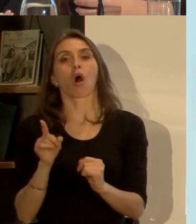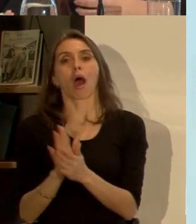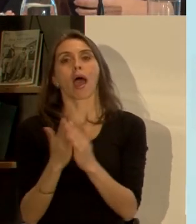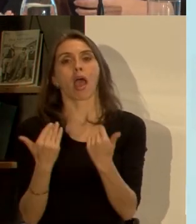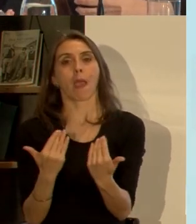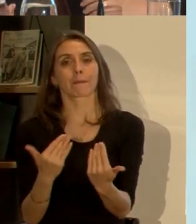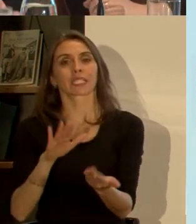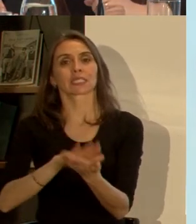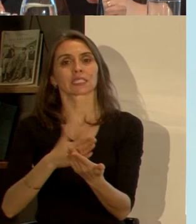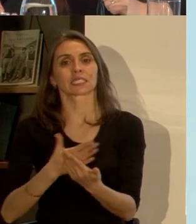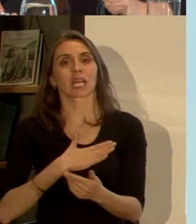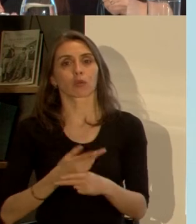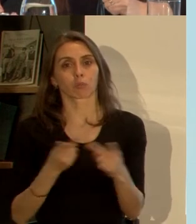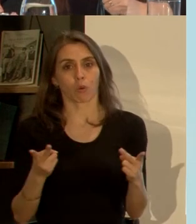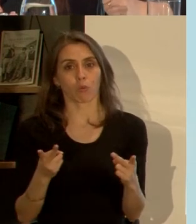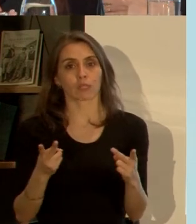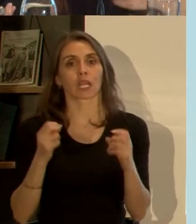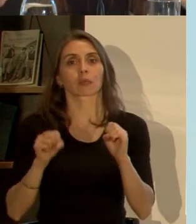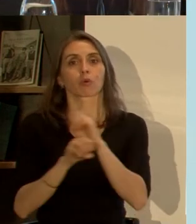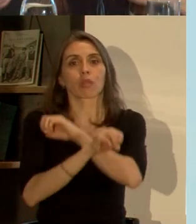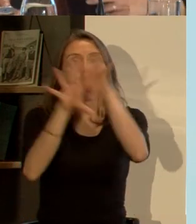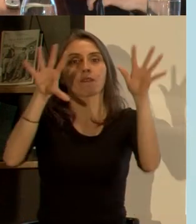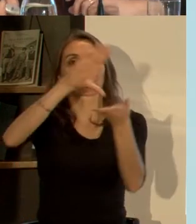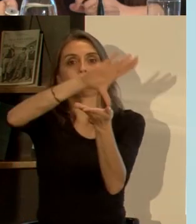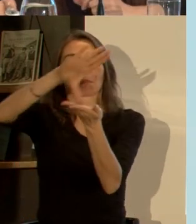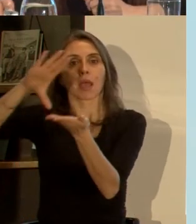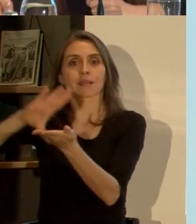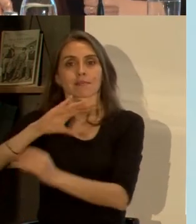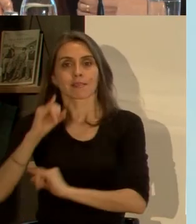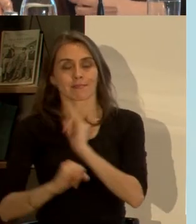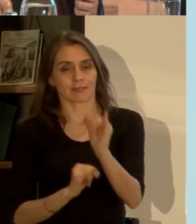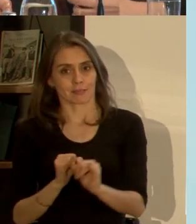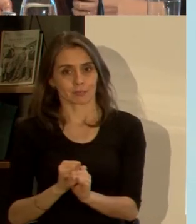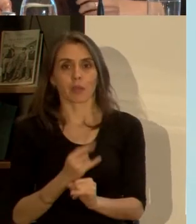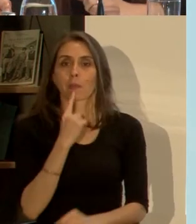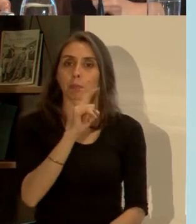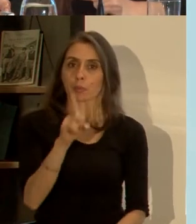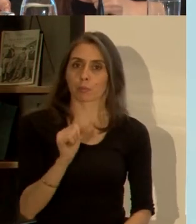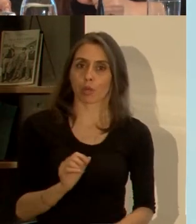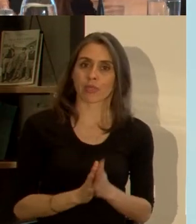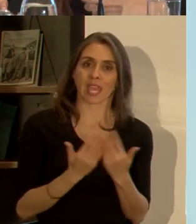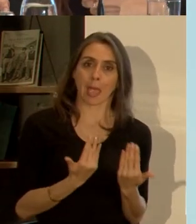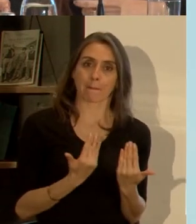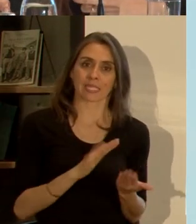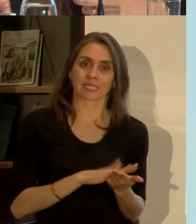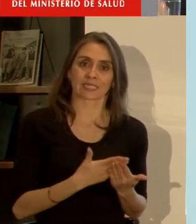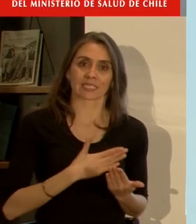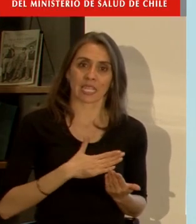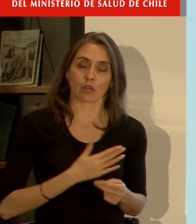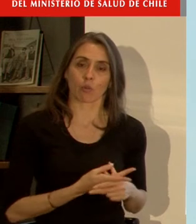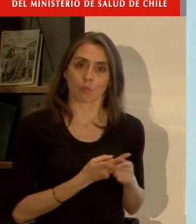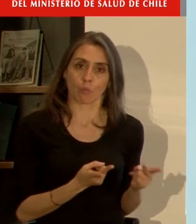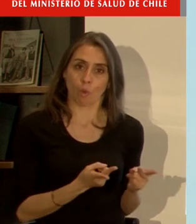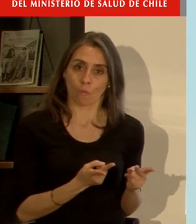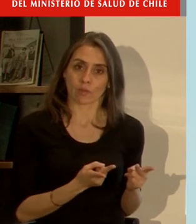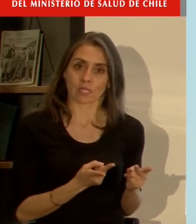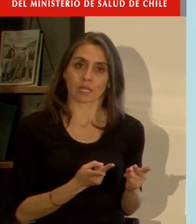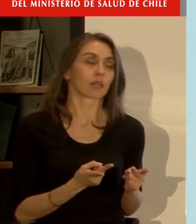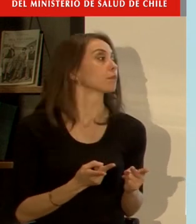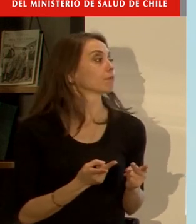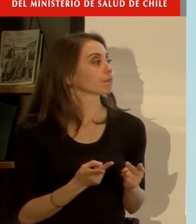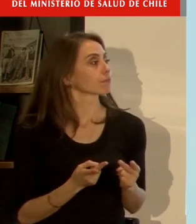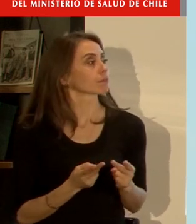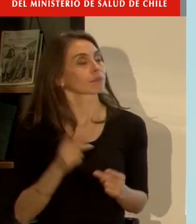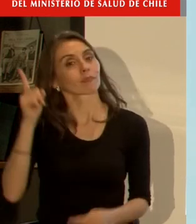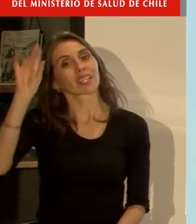emergencia de salud pública de importancia internacional la pregunta entonces ¿puede una emergencia de pública de este carácter o sea